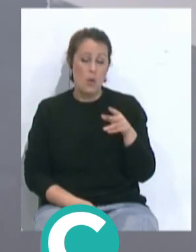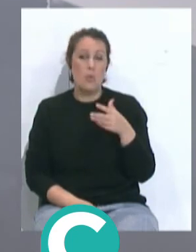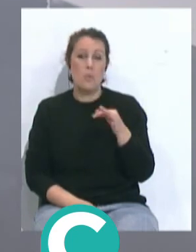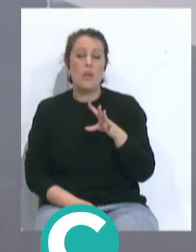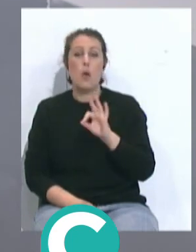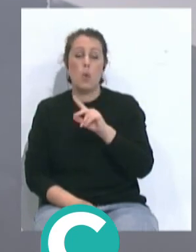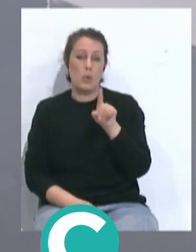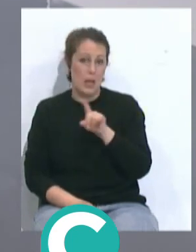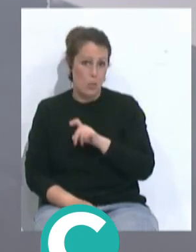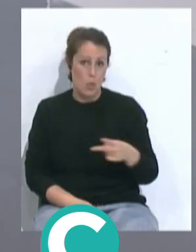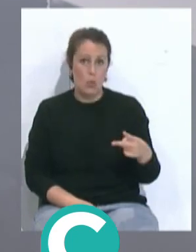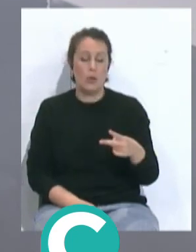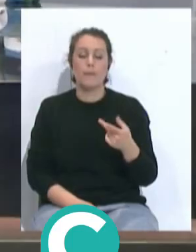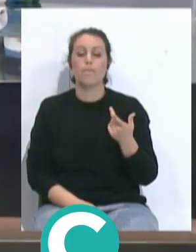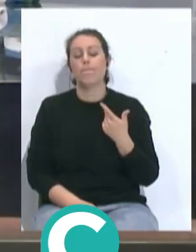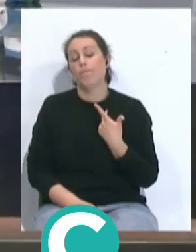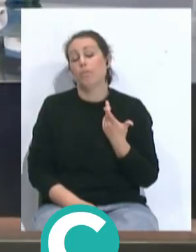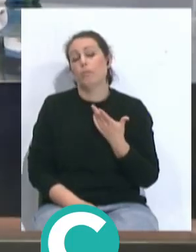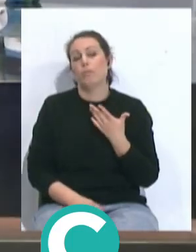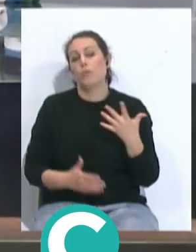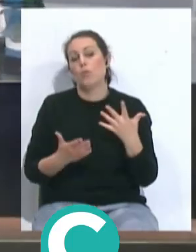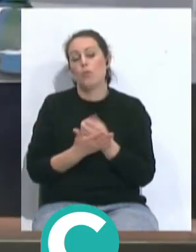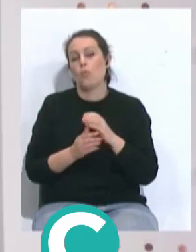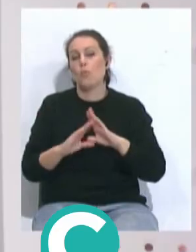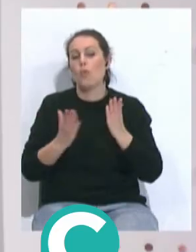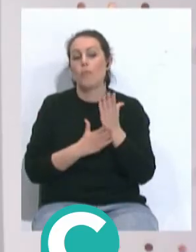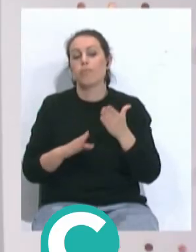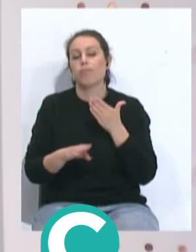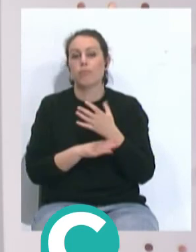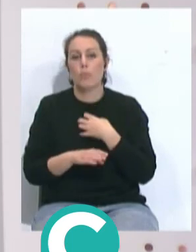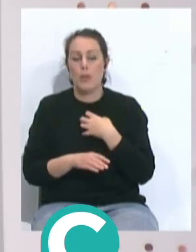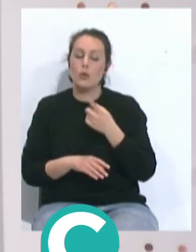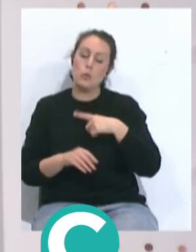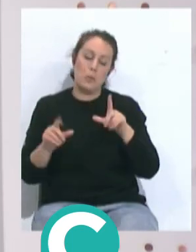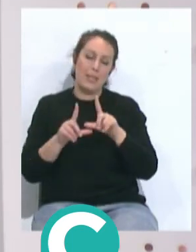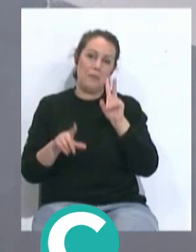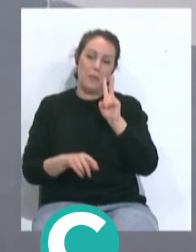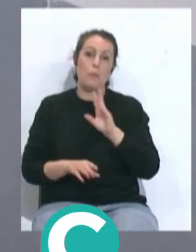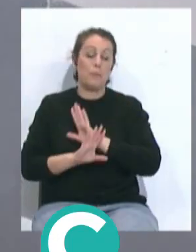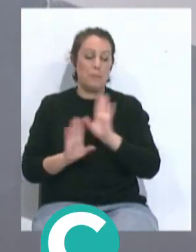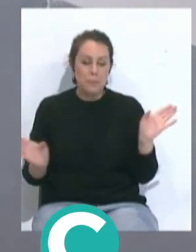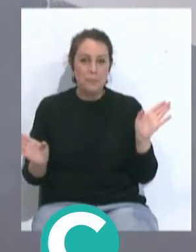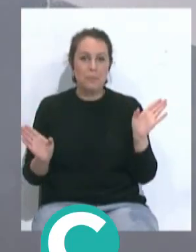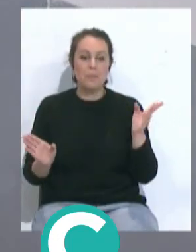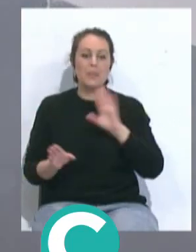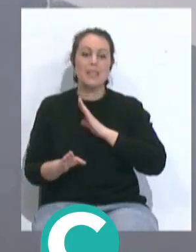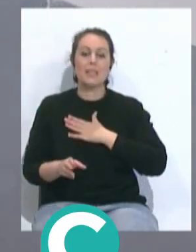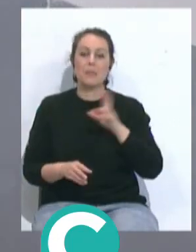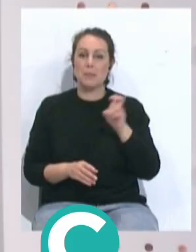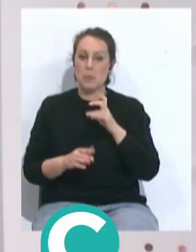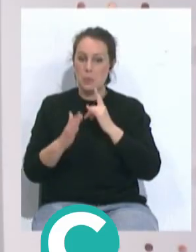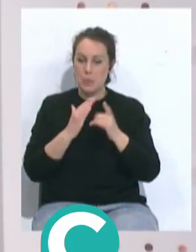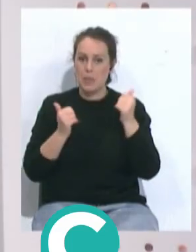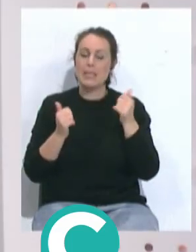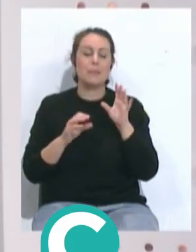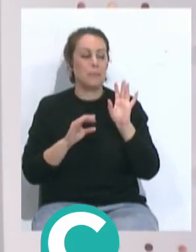o sea que no va a estar al alcance de todo el mundo ese mundial. Lo veremos por la tele. Pues nada Nacho, mañana venimos con más